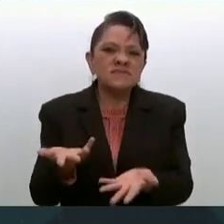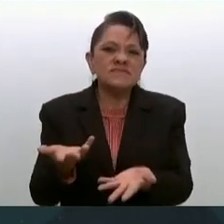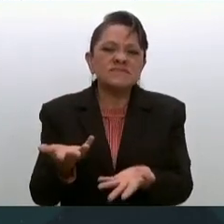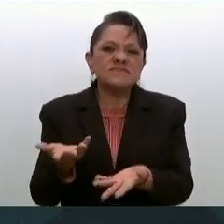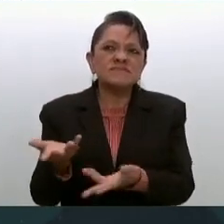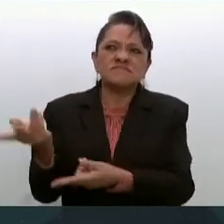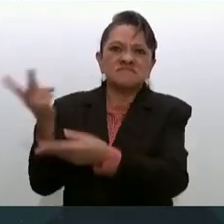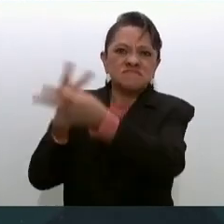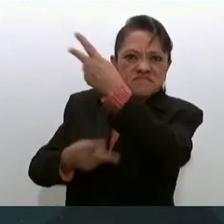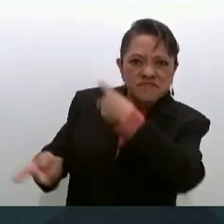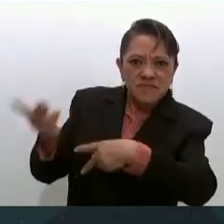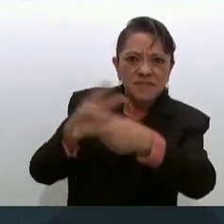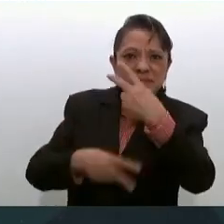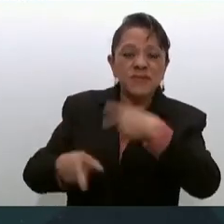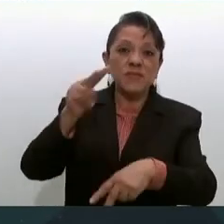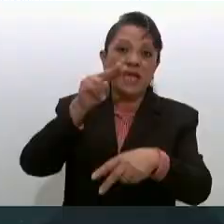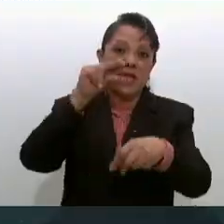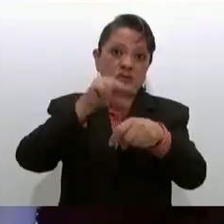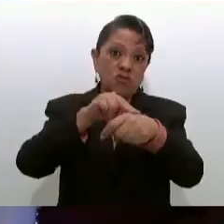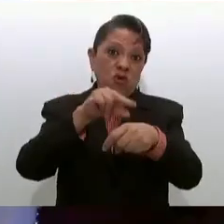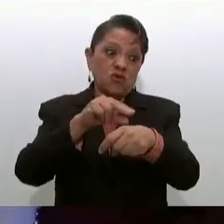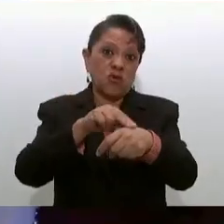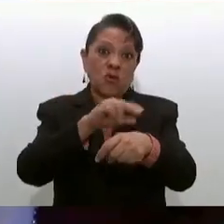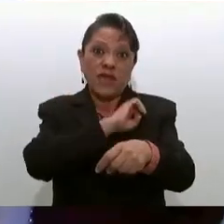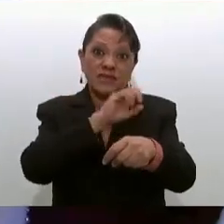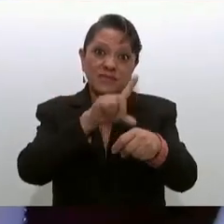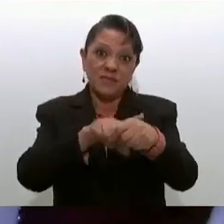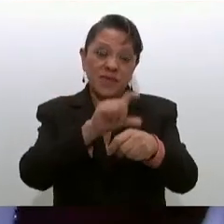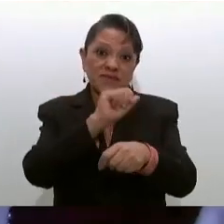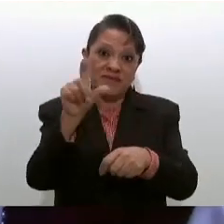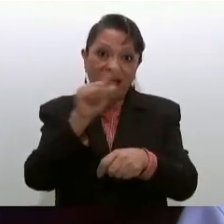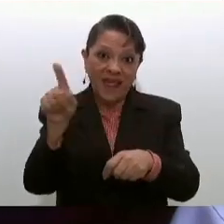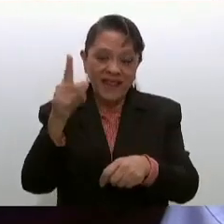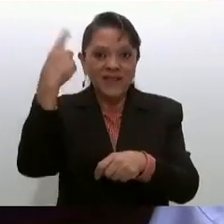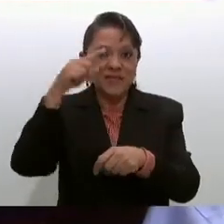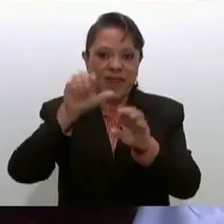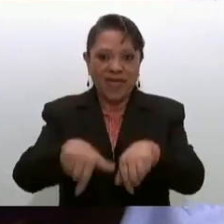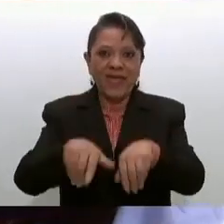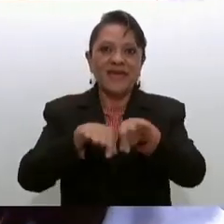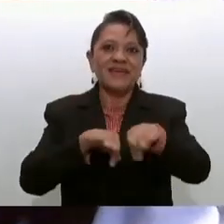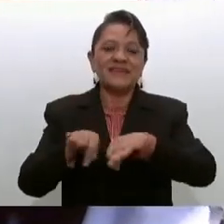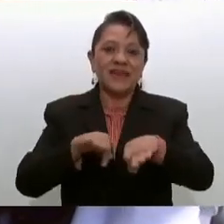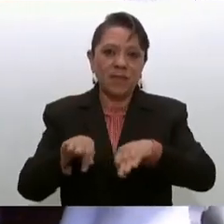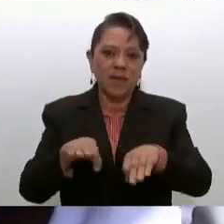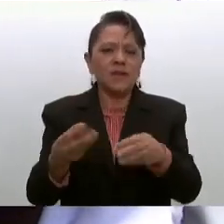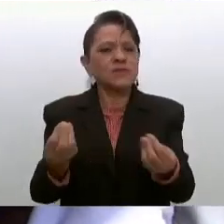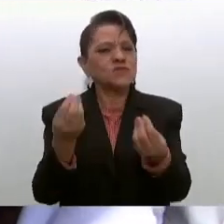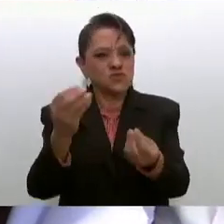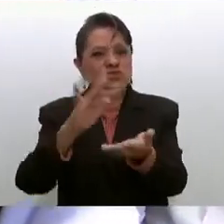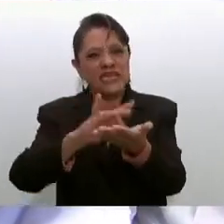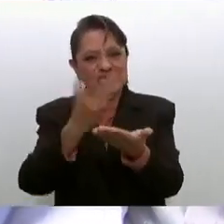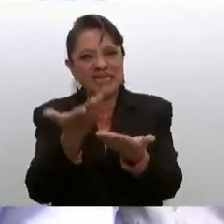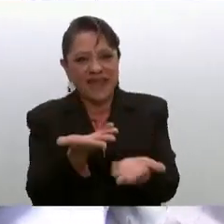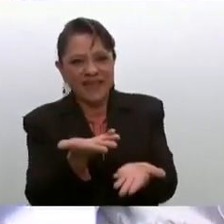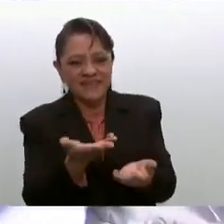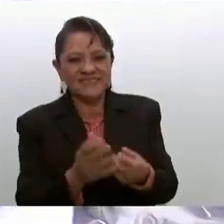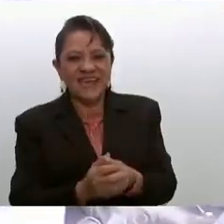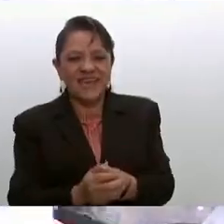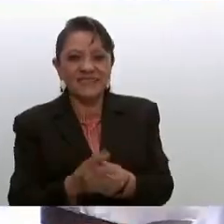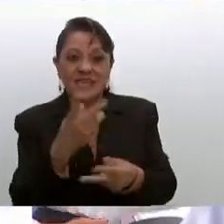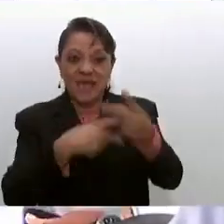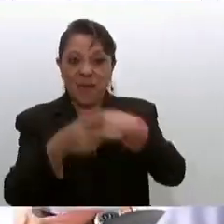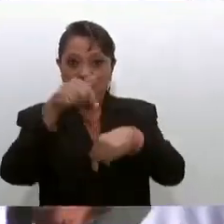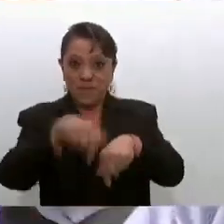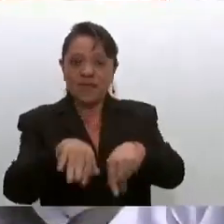enviando especialistas para que trabajen aquí les agradecemos mucho que